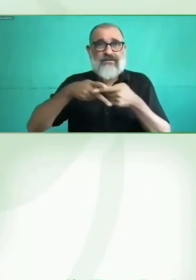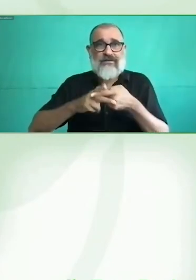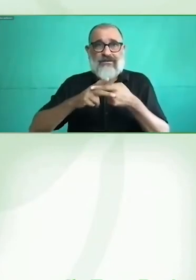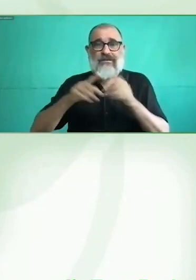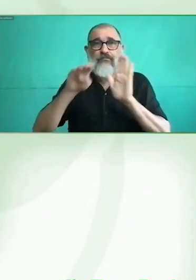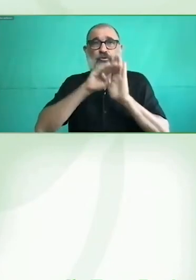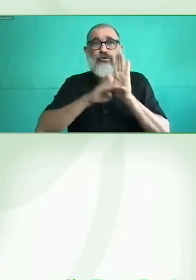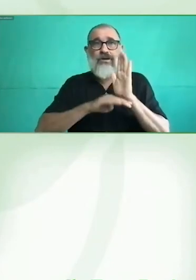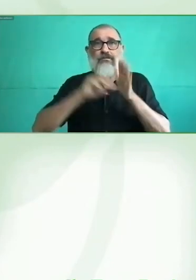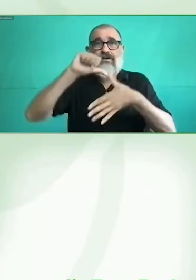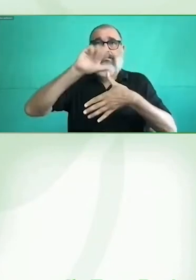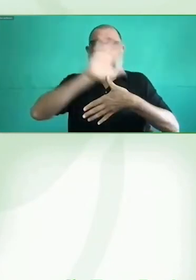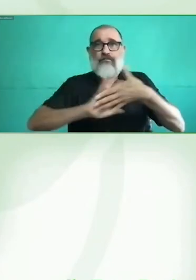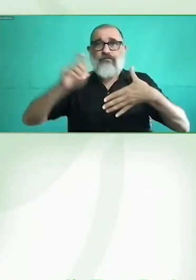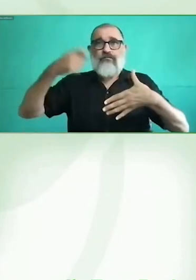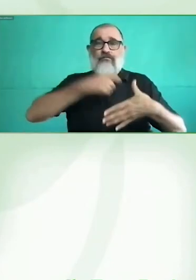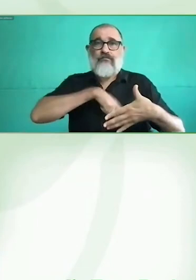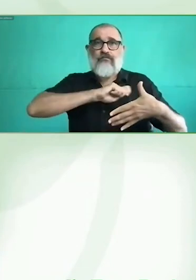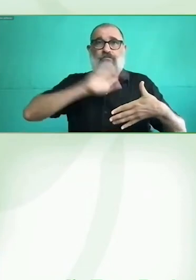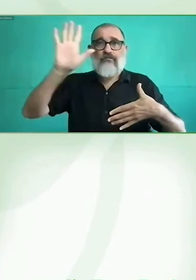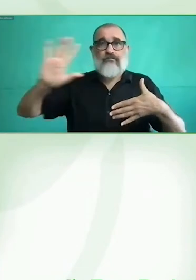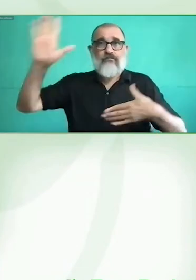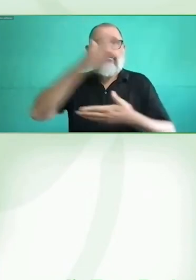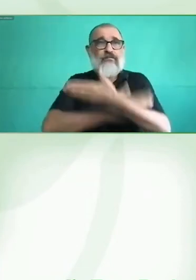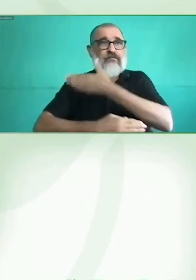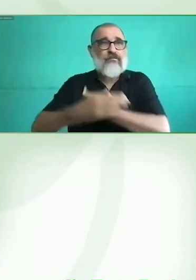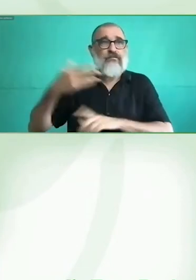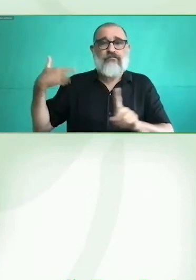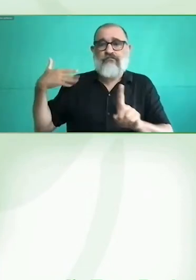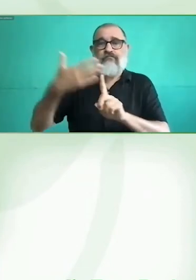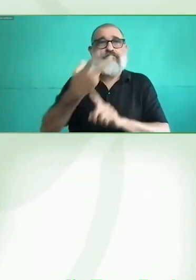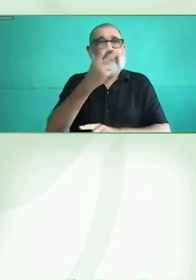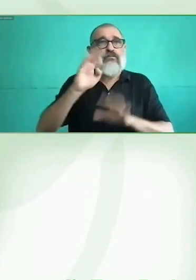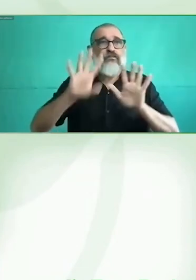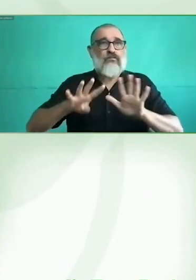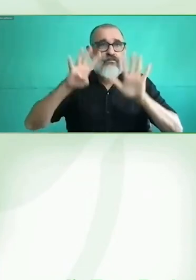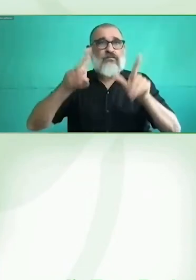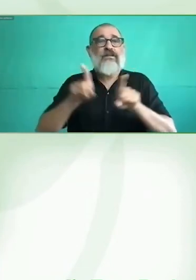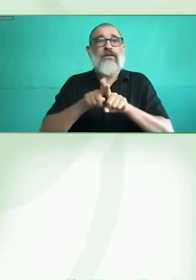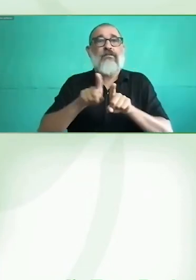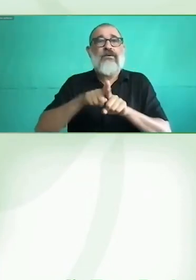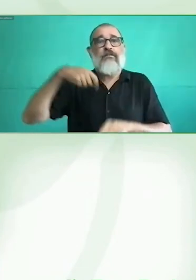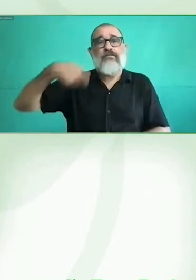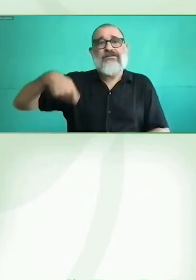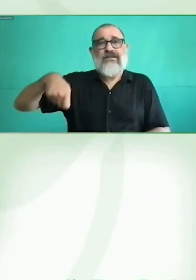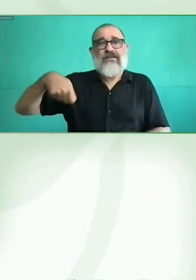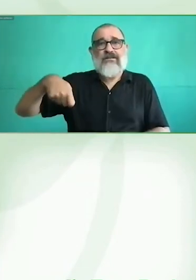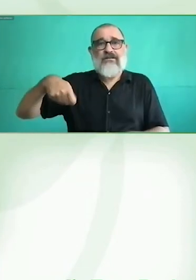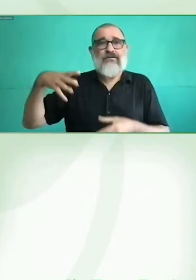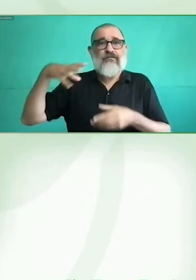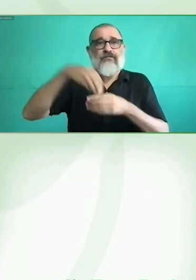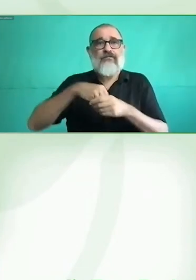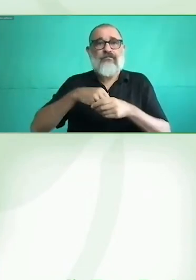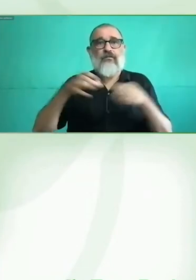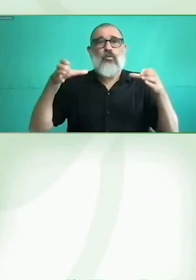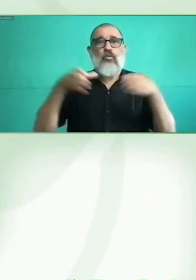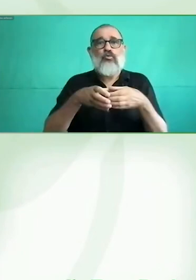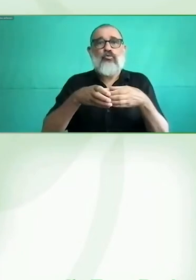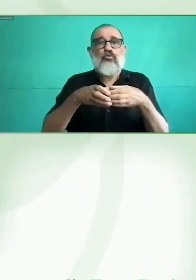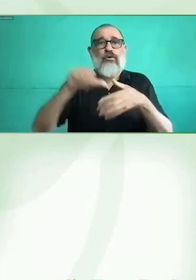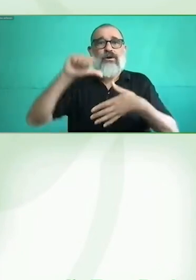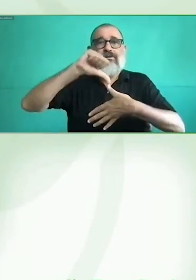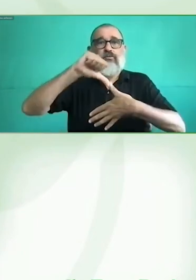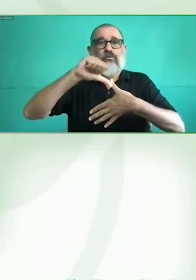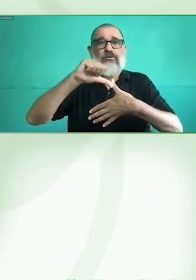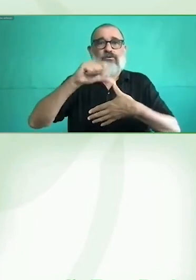de la Unión Latinoamericana de Ciegos entre 2009 y 2016. Nati, muchísimas gracias por unirte a mí